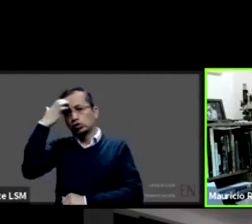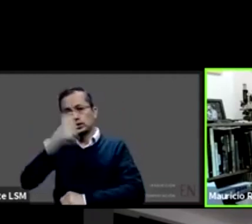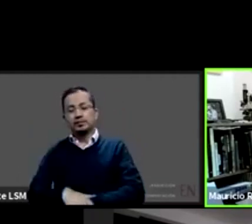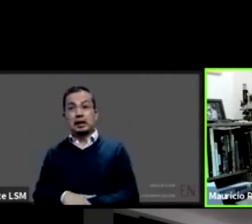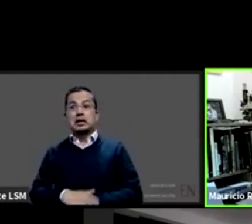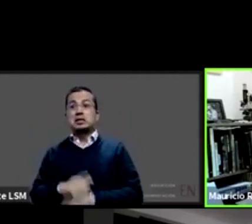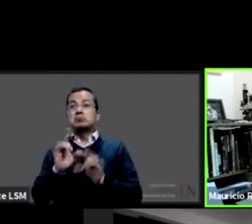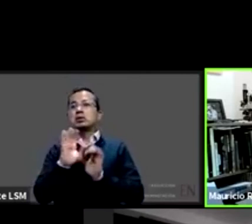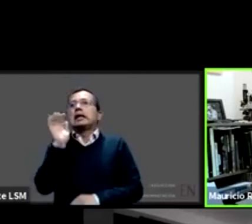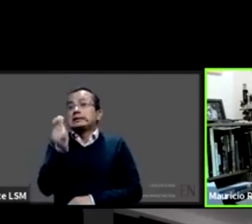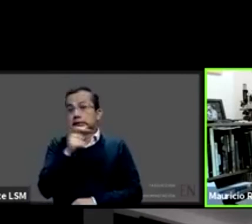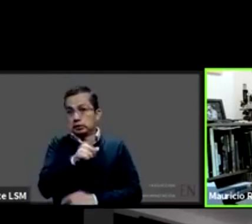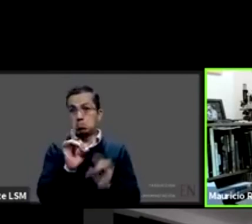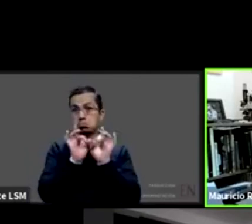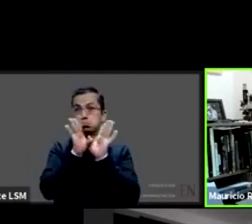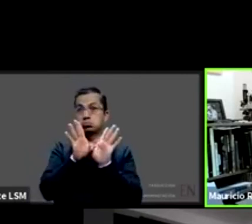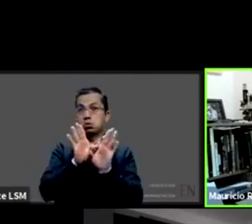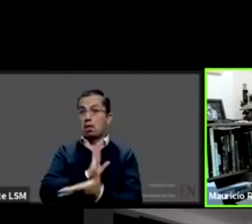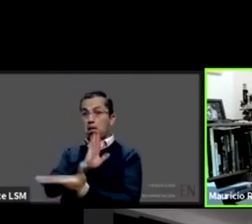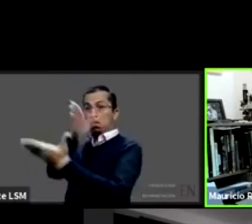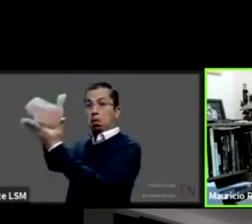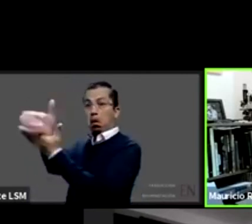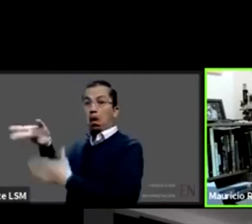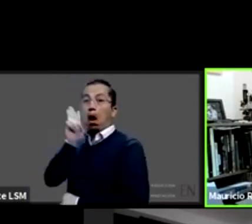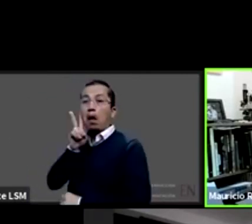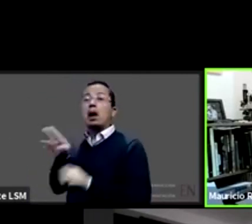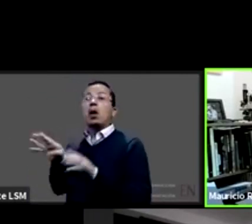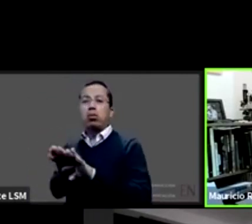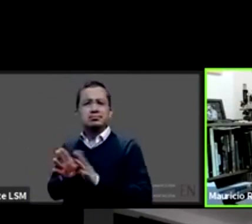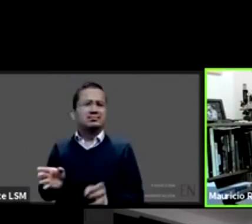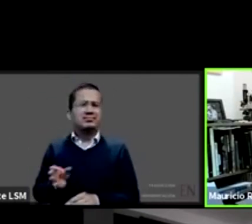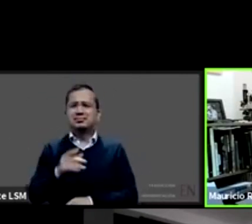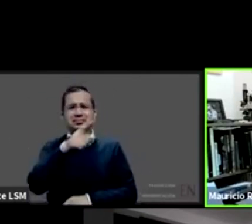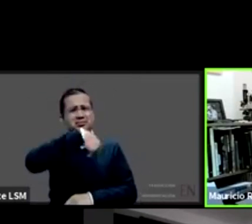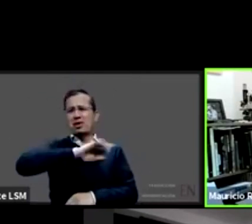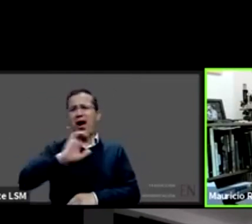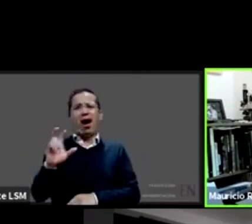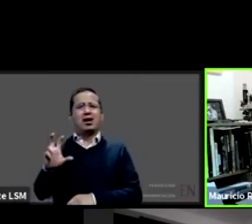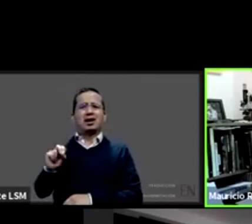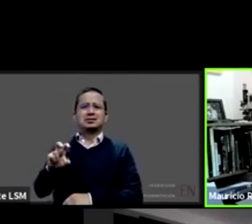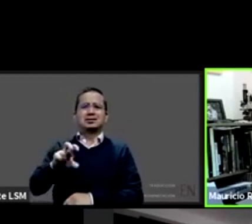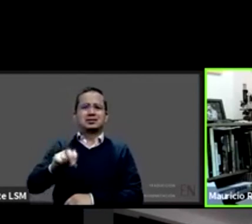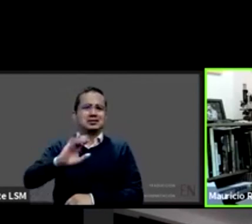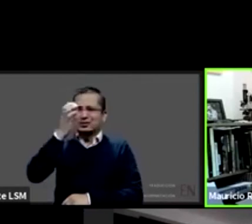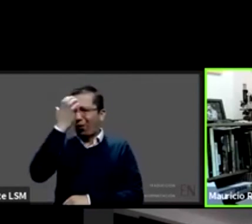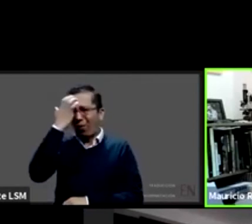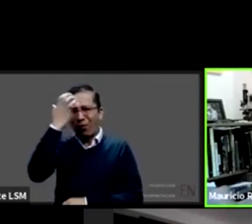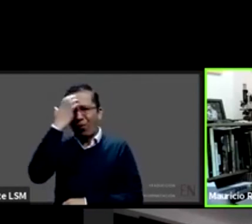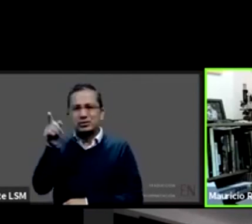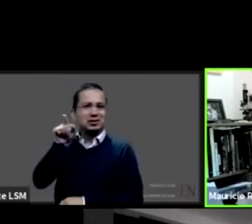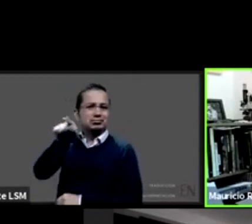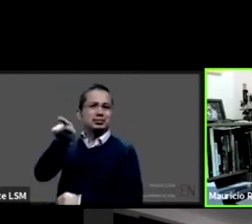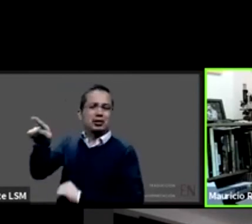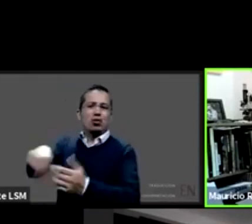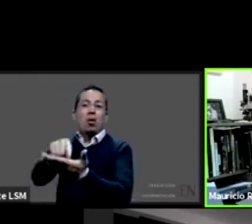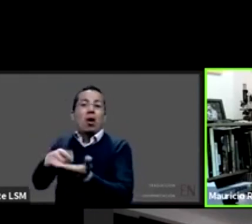del hospital y dijo ¿por dónde se llega? ¿no? en muchos casos este tipo de condiciones pues lo que hacen es que tienes que